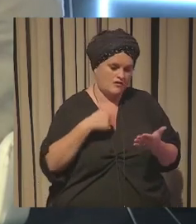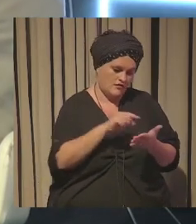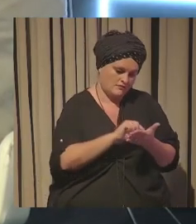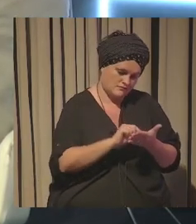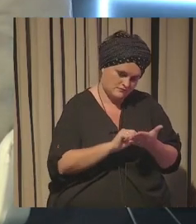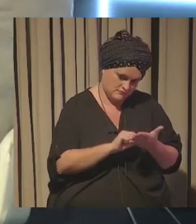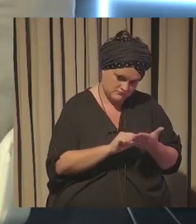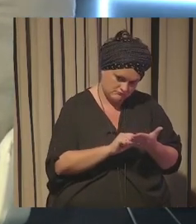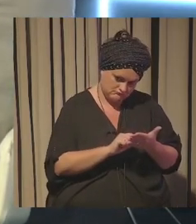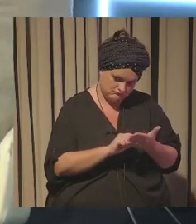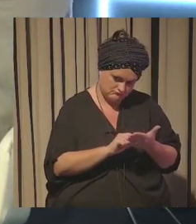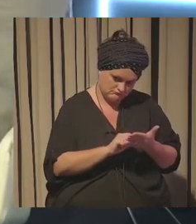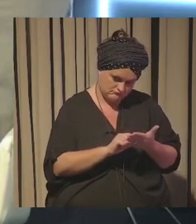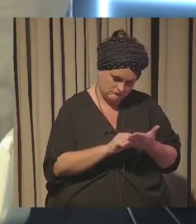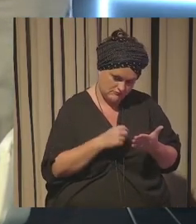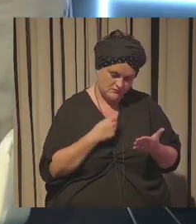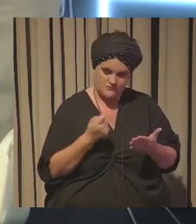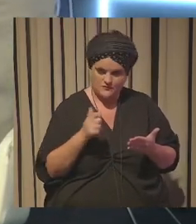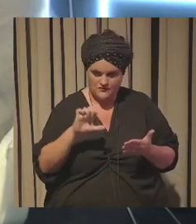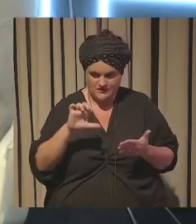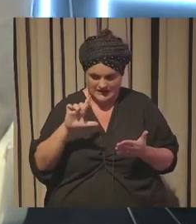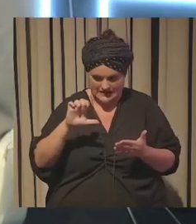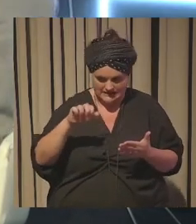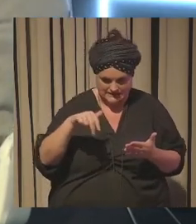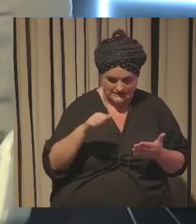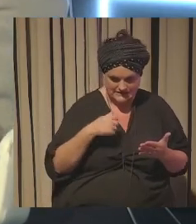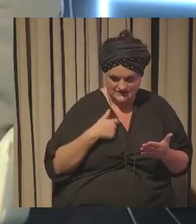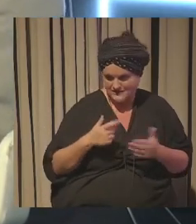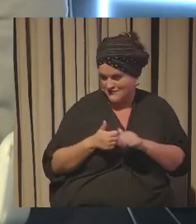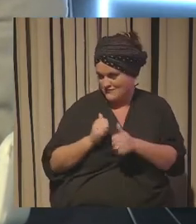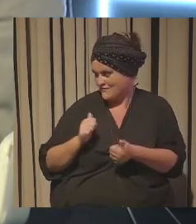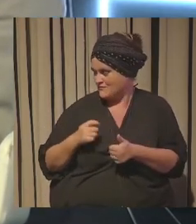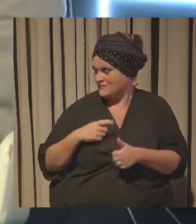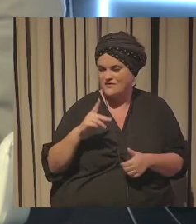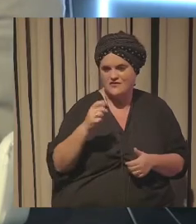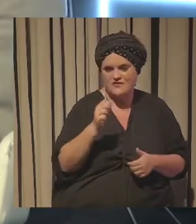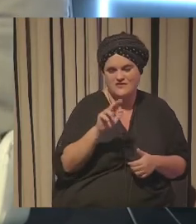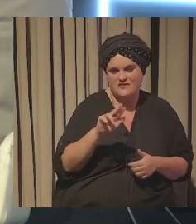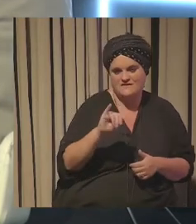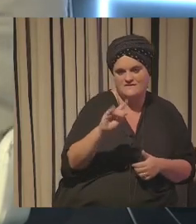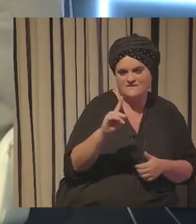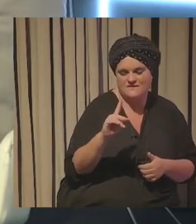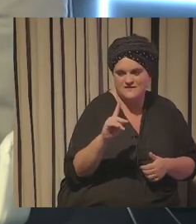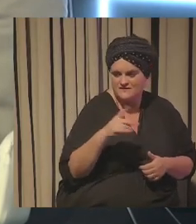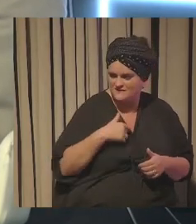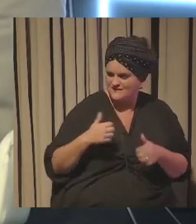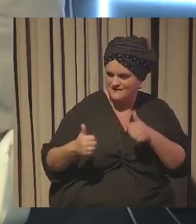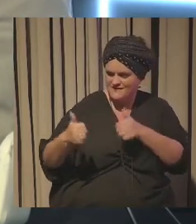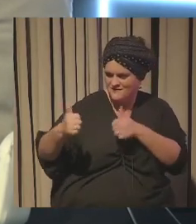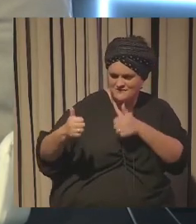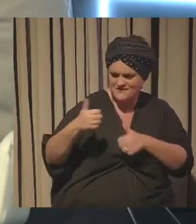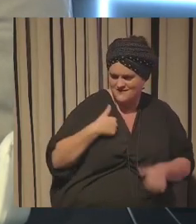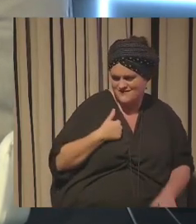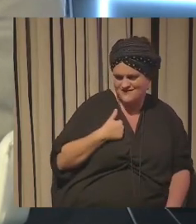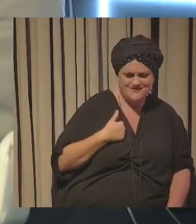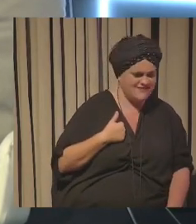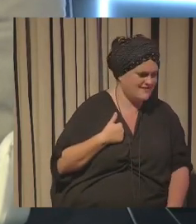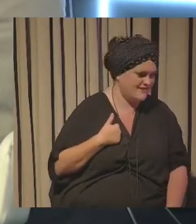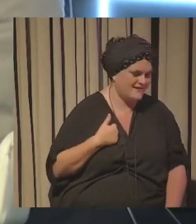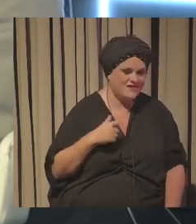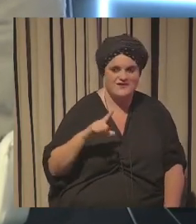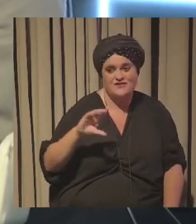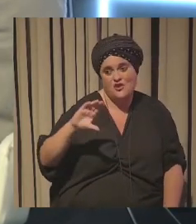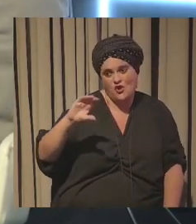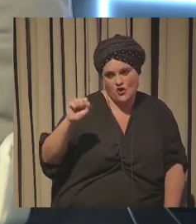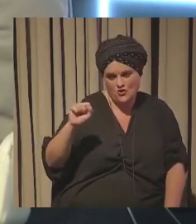voy a intentar hacer un poco de Elena Elena perdóname mira David le vas a hacer la competencia no mira por co empieza